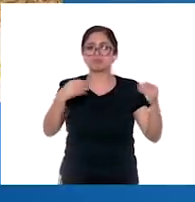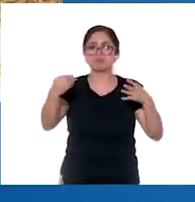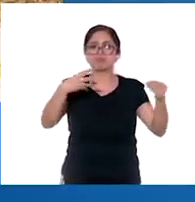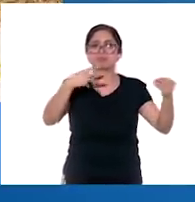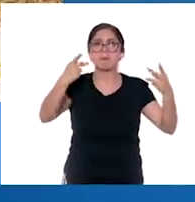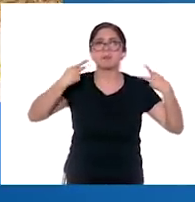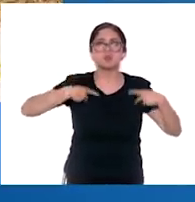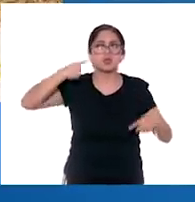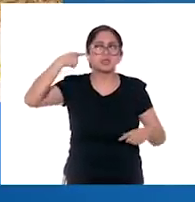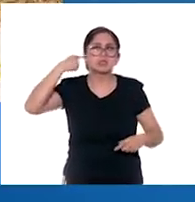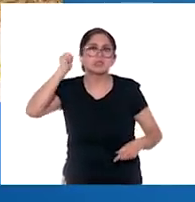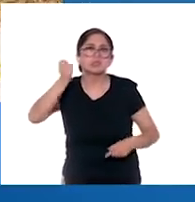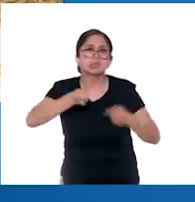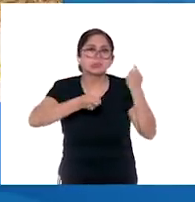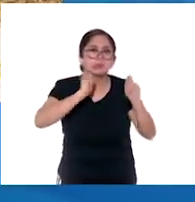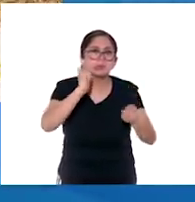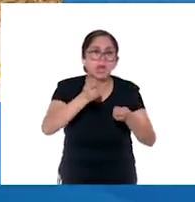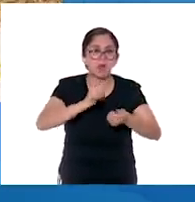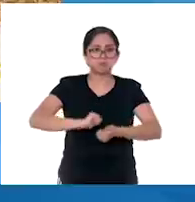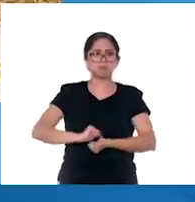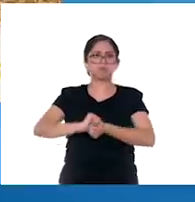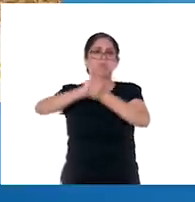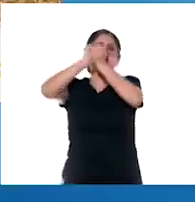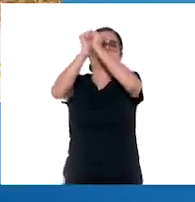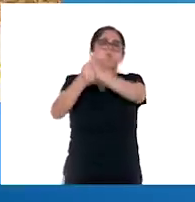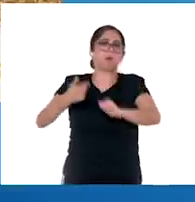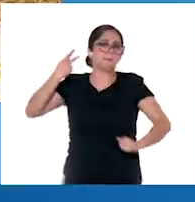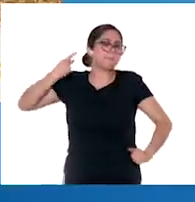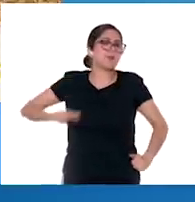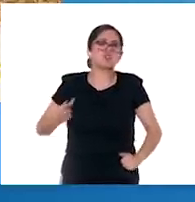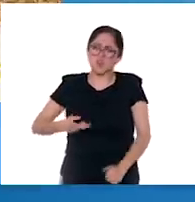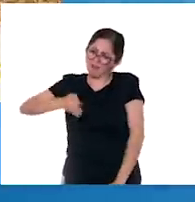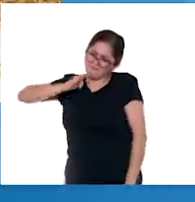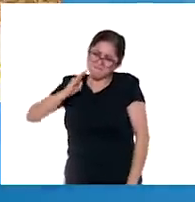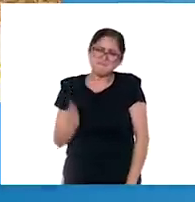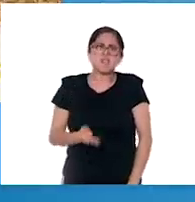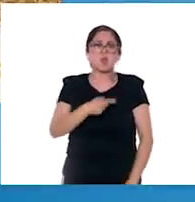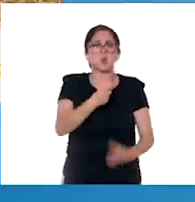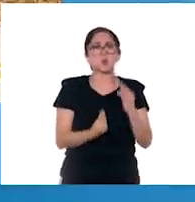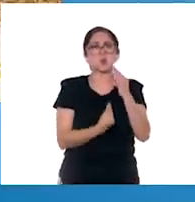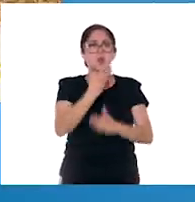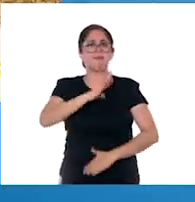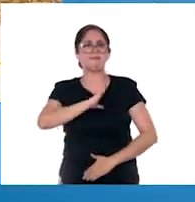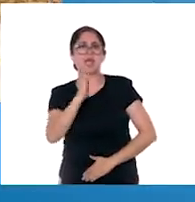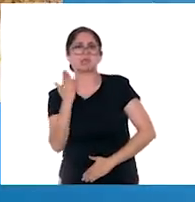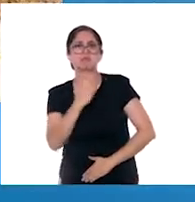desembocaría en el movimiento que sacudió a toda la sociedad de la Nueva España.